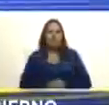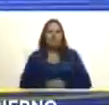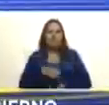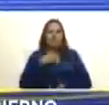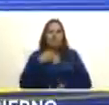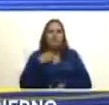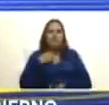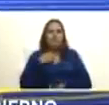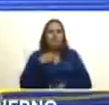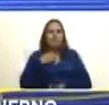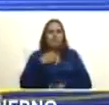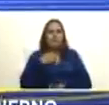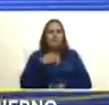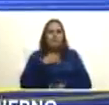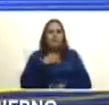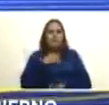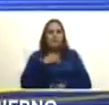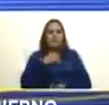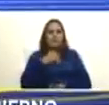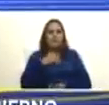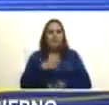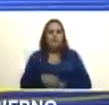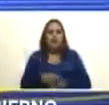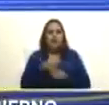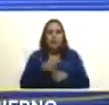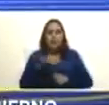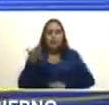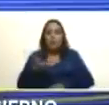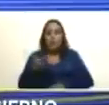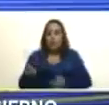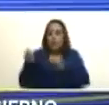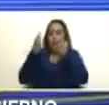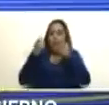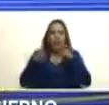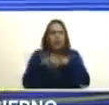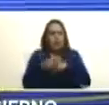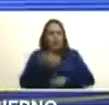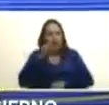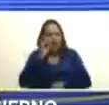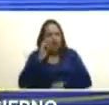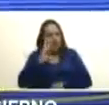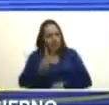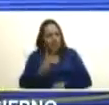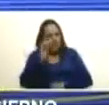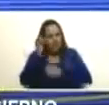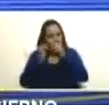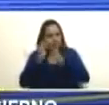era digno de grabar así como el del cafecito ¿vieron el video del café?